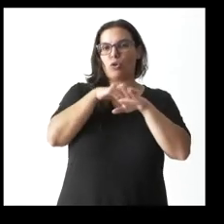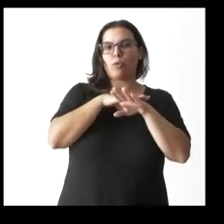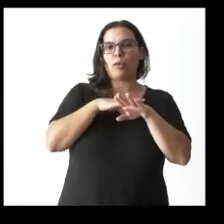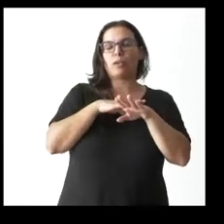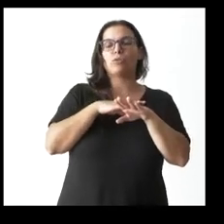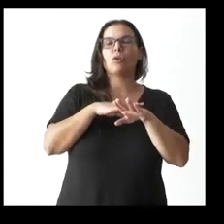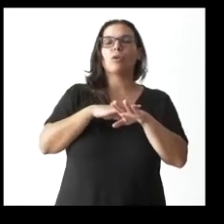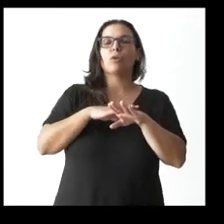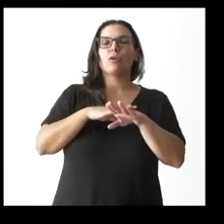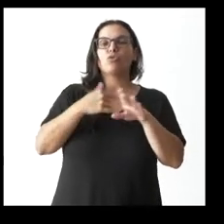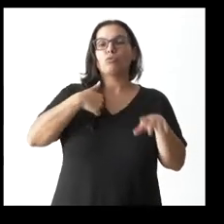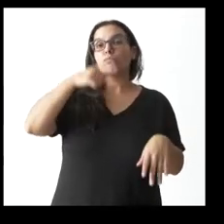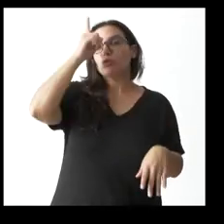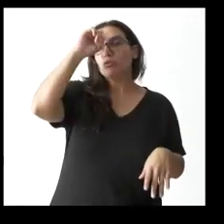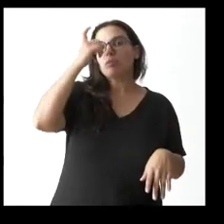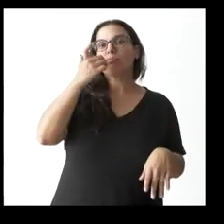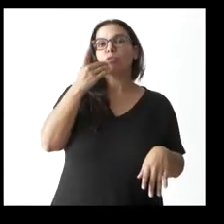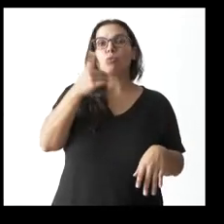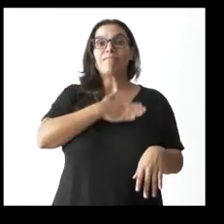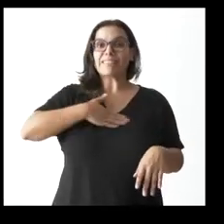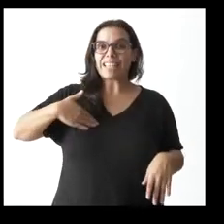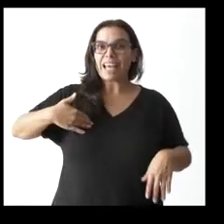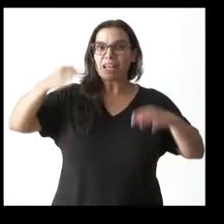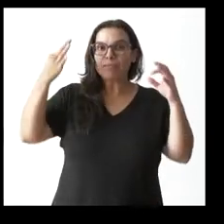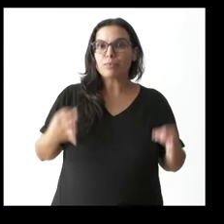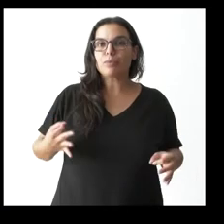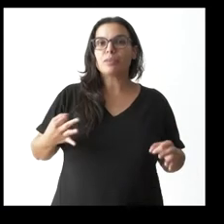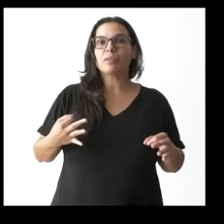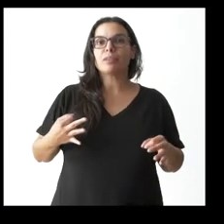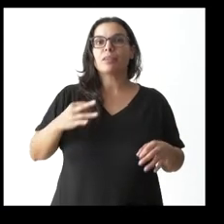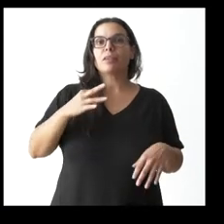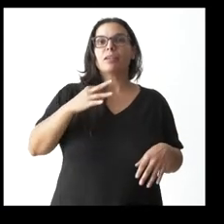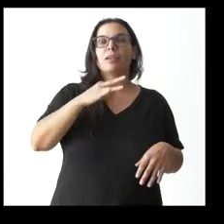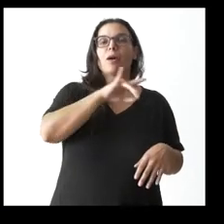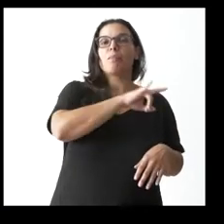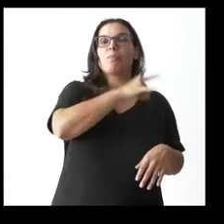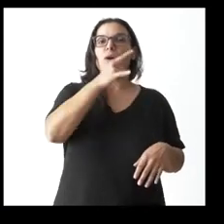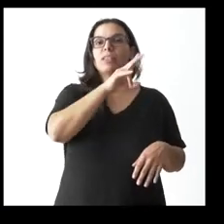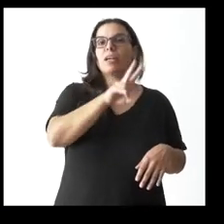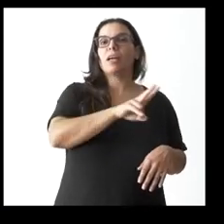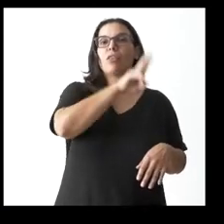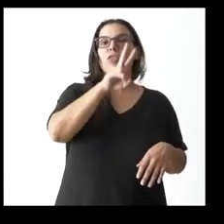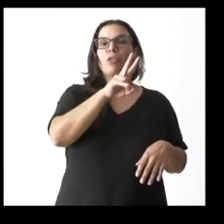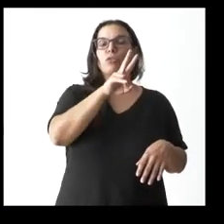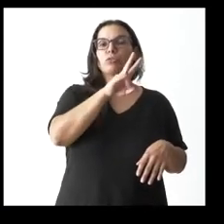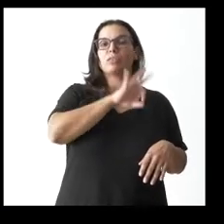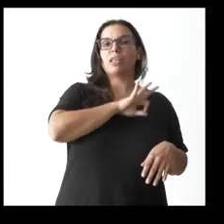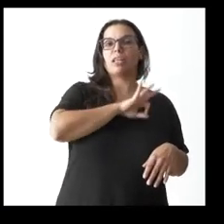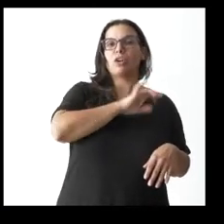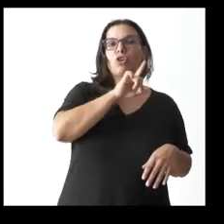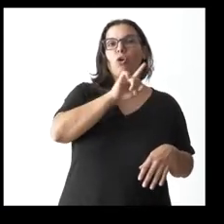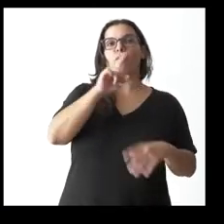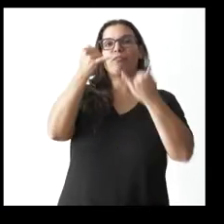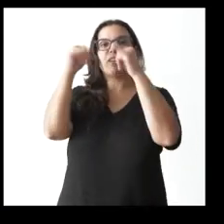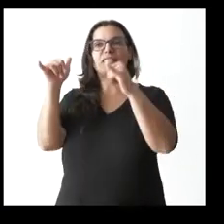preside yo no sé si usted quiere que los ciudadanos de Castilla y León en lugar de tener un puente el día de año nuevo tengan un festivo a mitad de